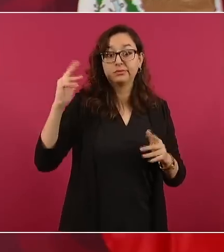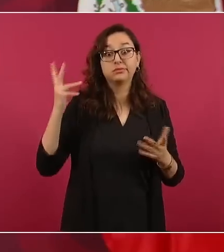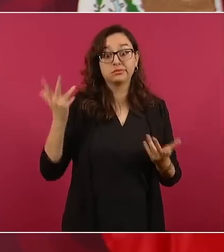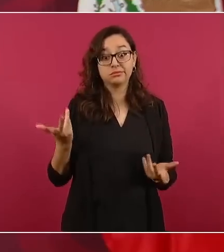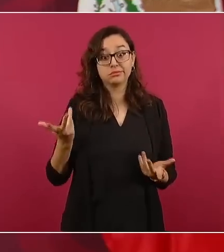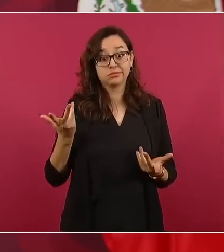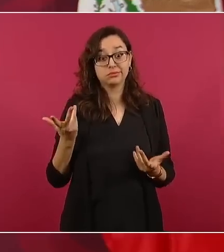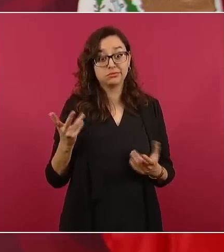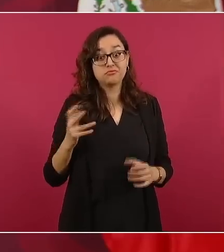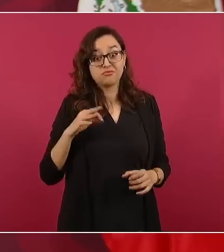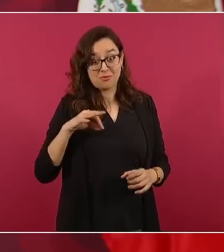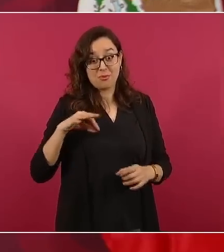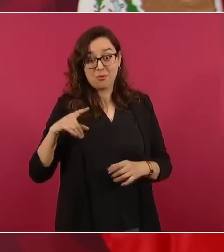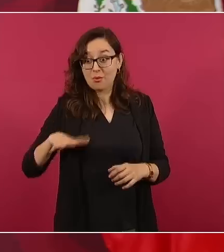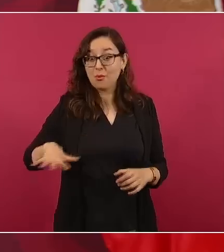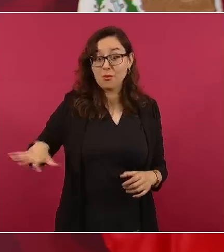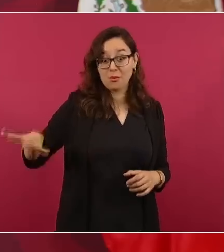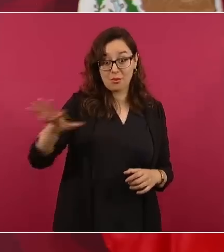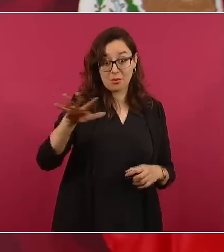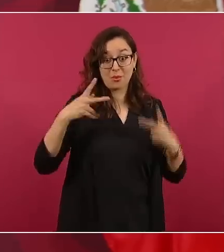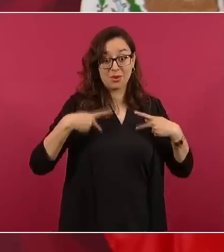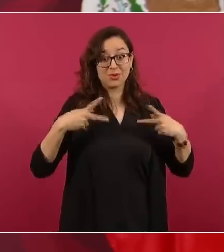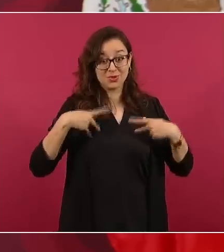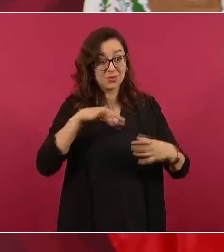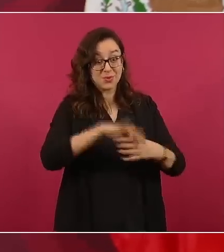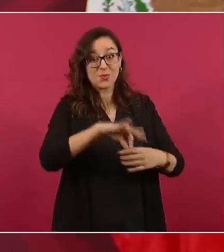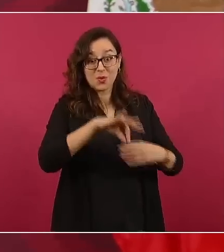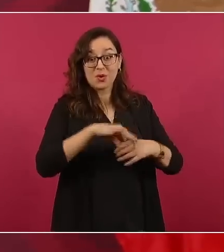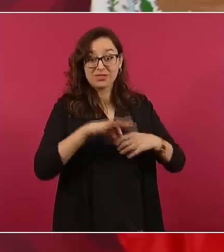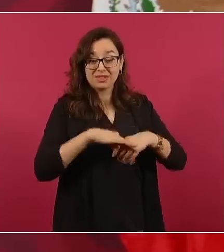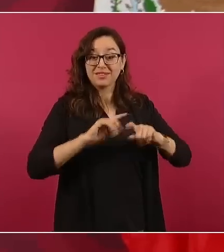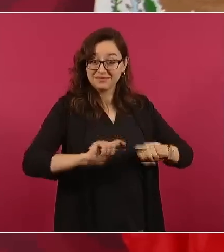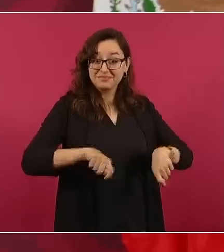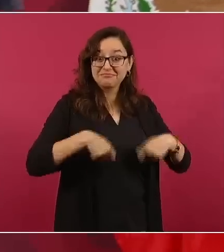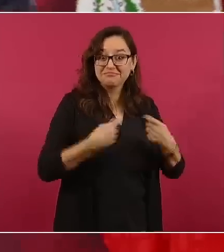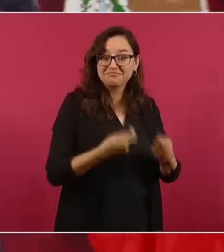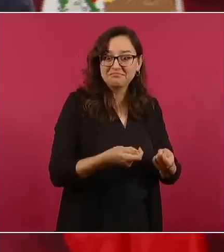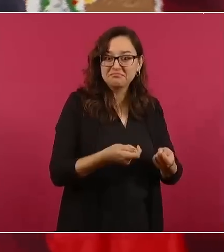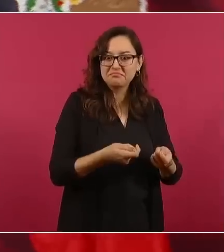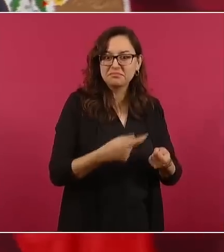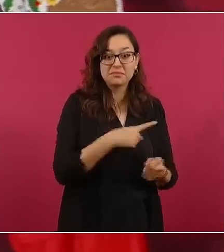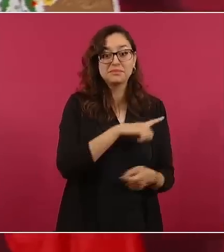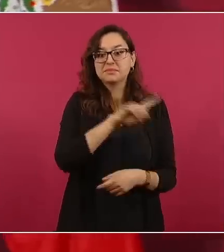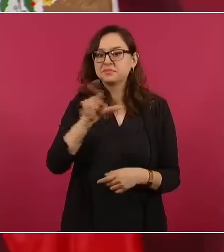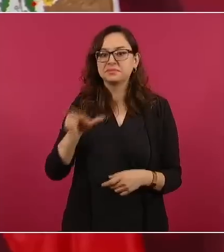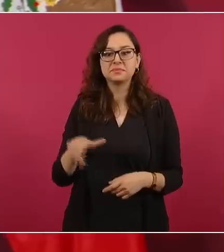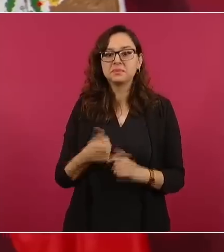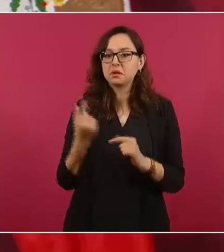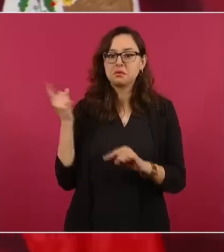Tienen mucho trabajo los que nos van a relevar